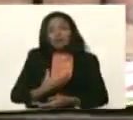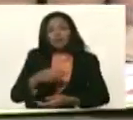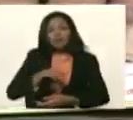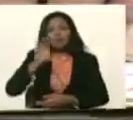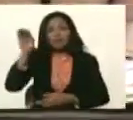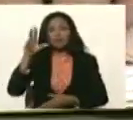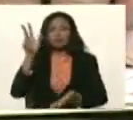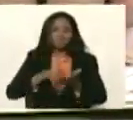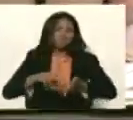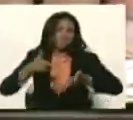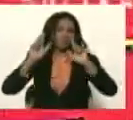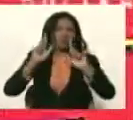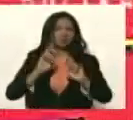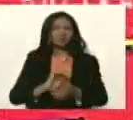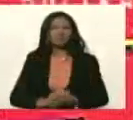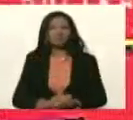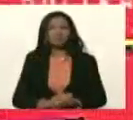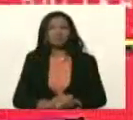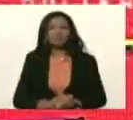cúmplase,